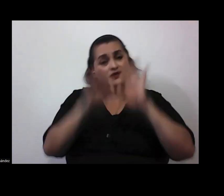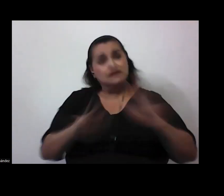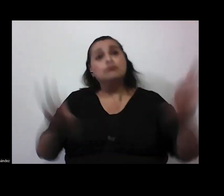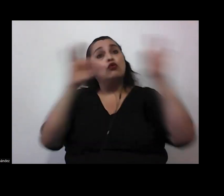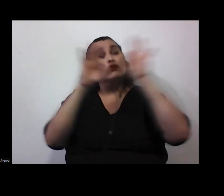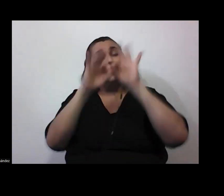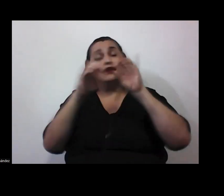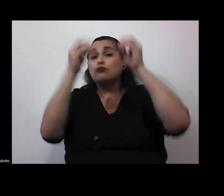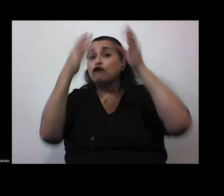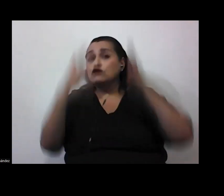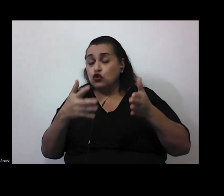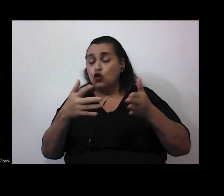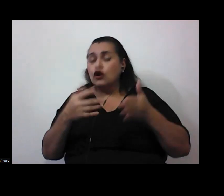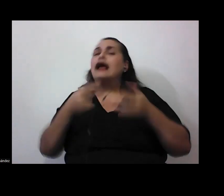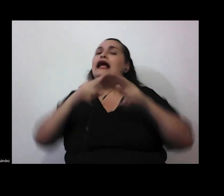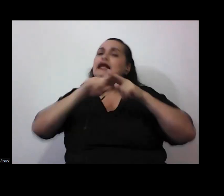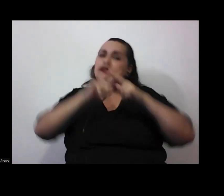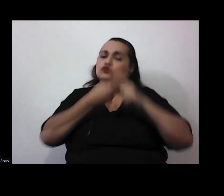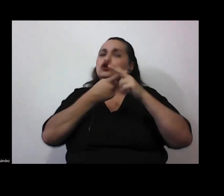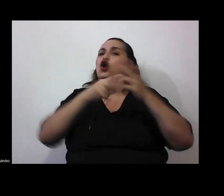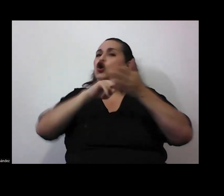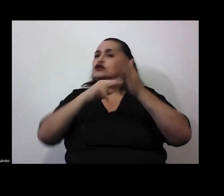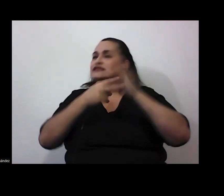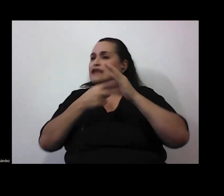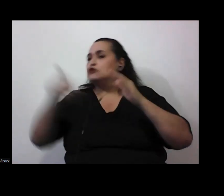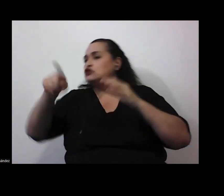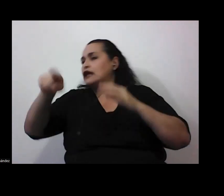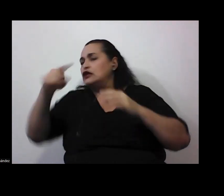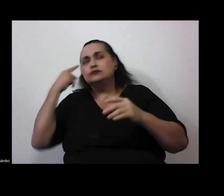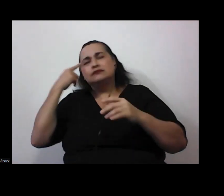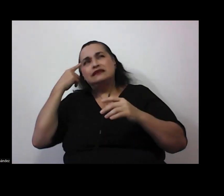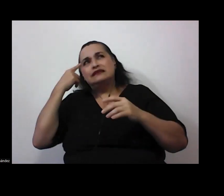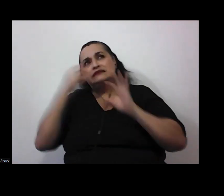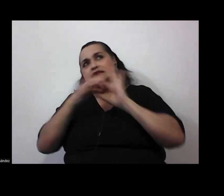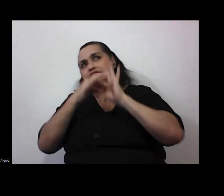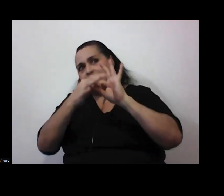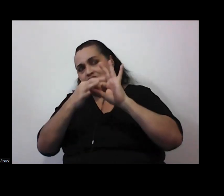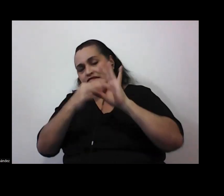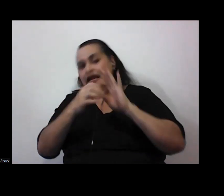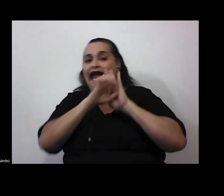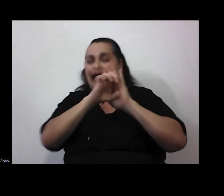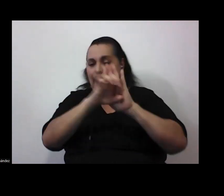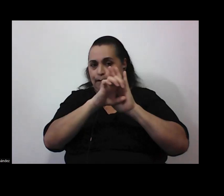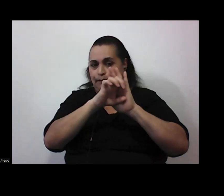introduzca algunos conceptos que van a ayudar a los estudiantes a pensar sobre esto vuelvo al ejemplo de los transgénicos